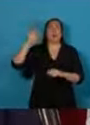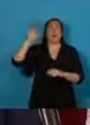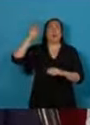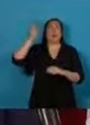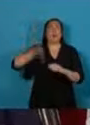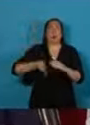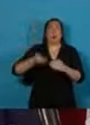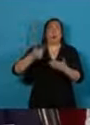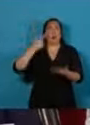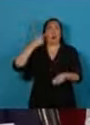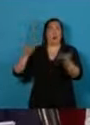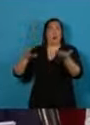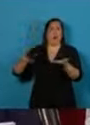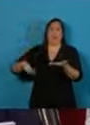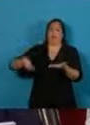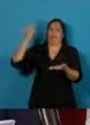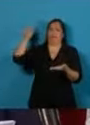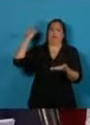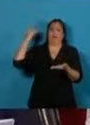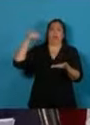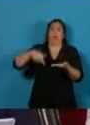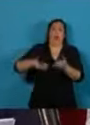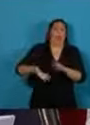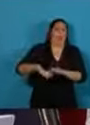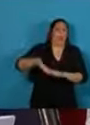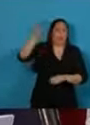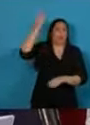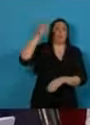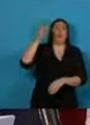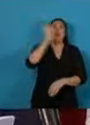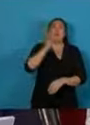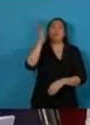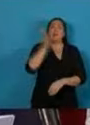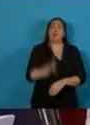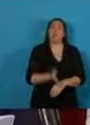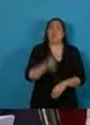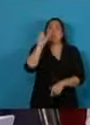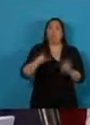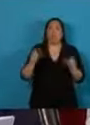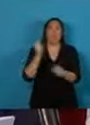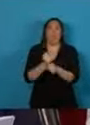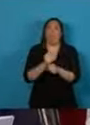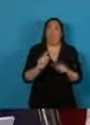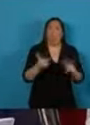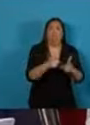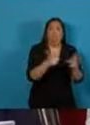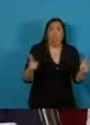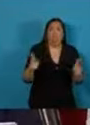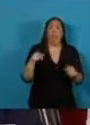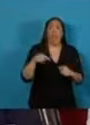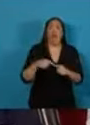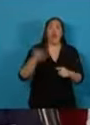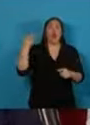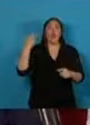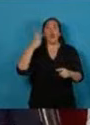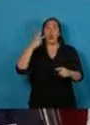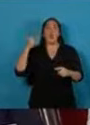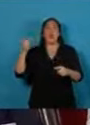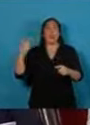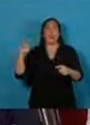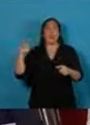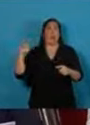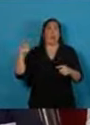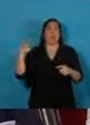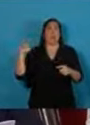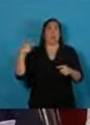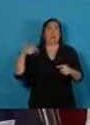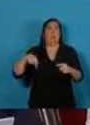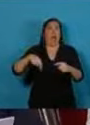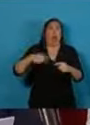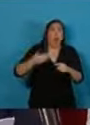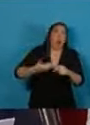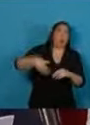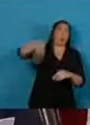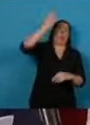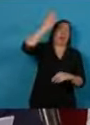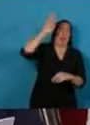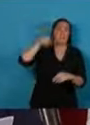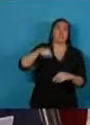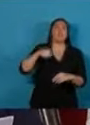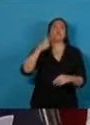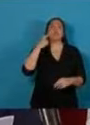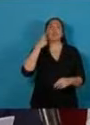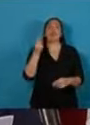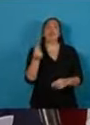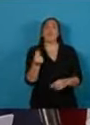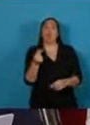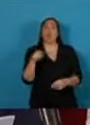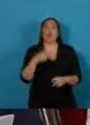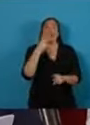La tasa de desocupación es la más alta desde 2006. El valor del dólar entre el